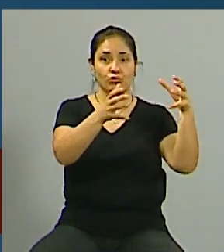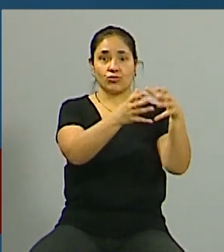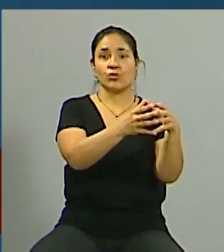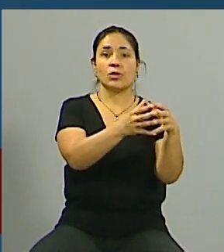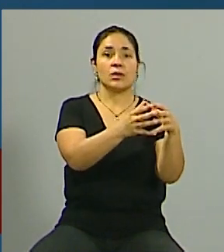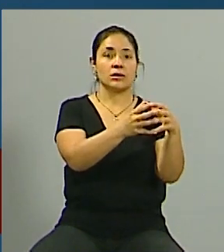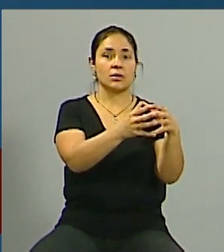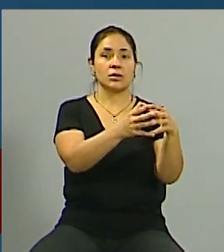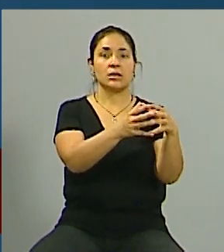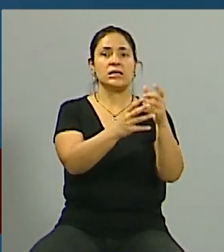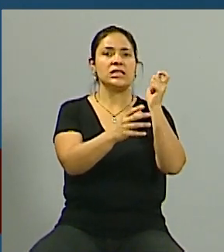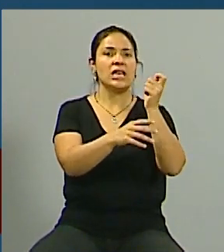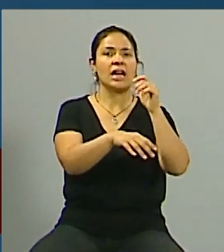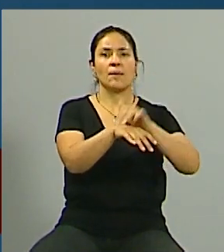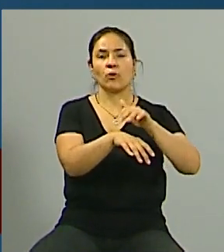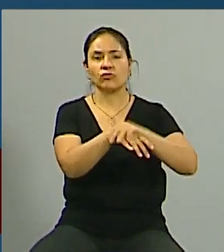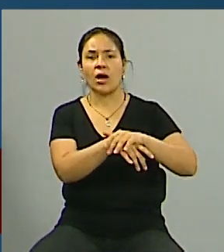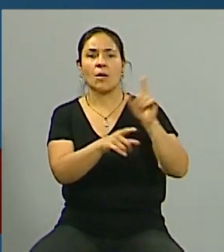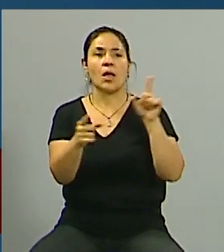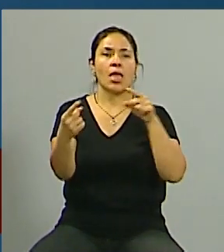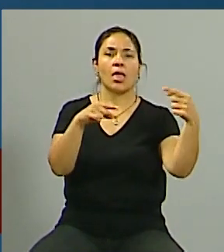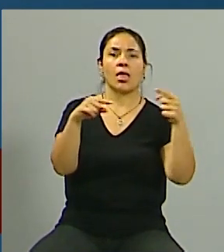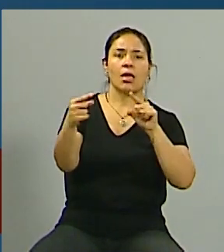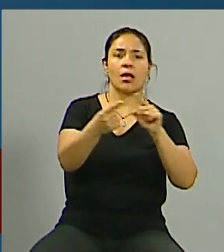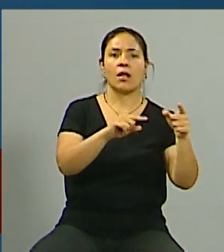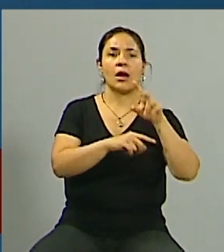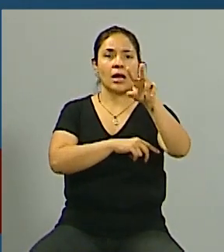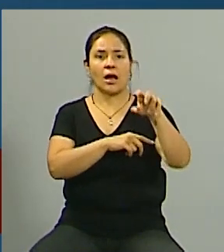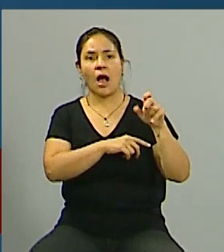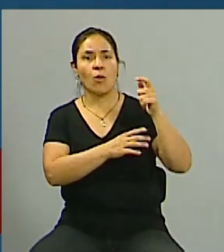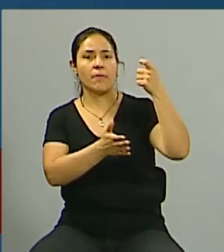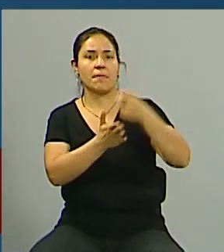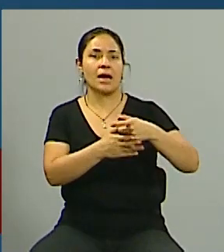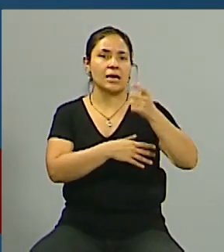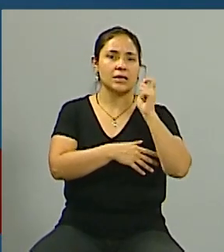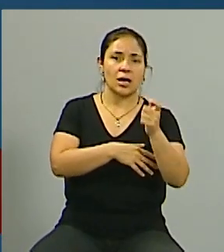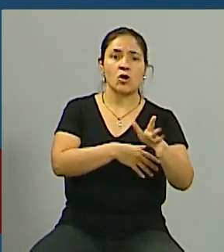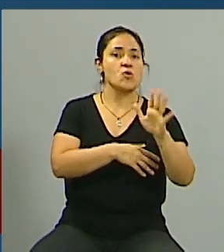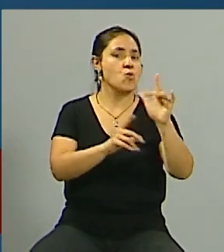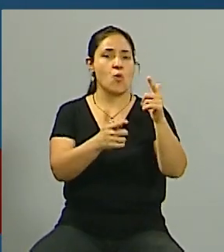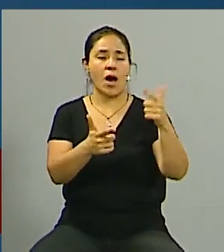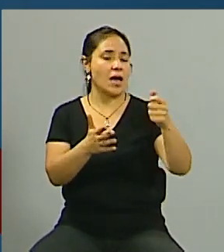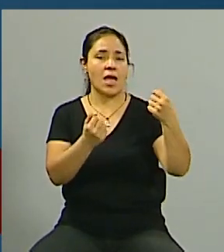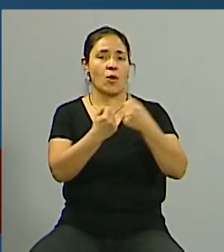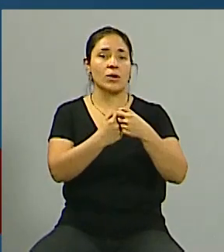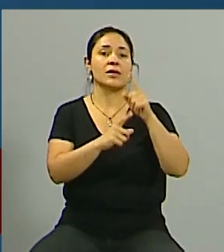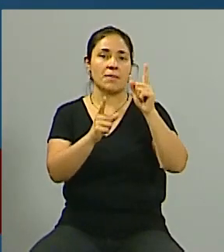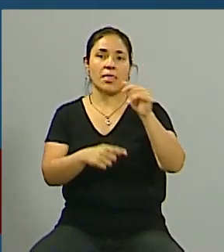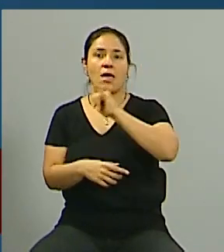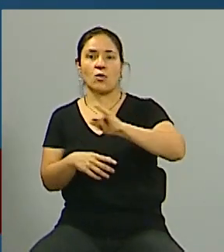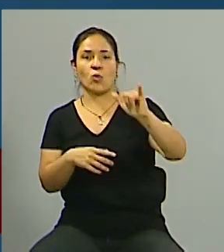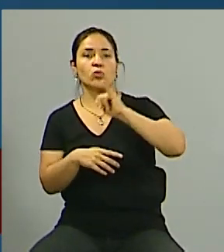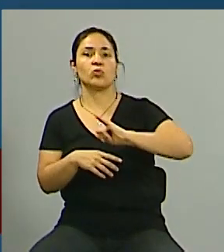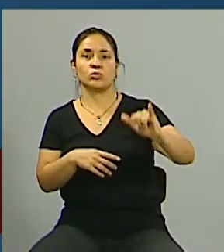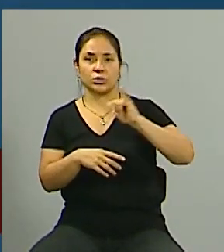establecido quién tiene responsabilidad quién rinde cuentas quién recauda quién paga entonces ahí también han habido un montón de denuncias a los